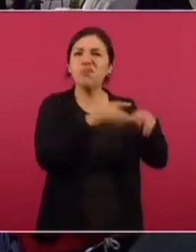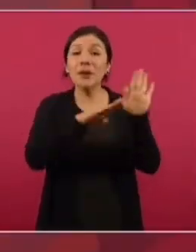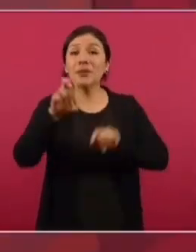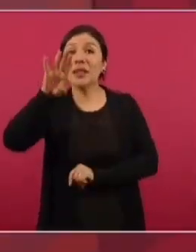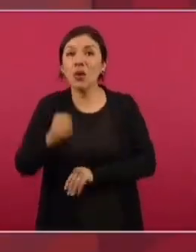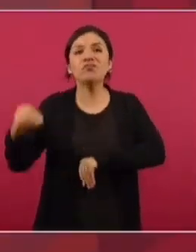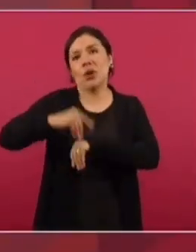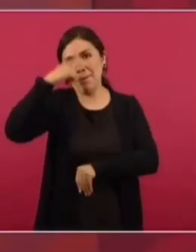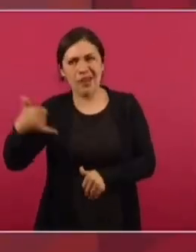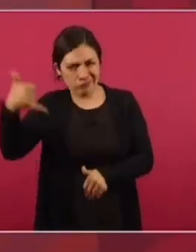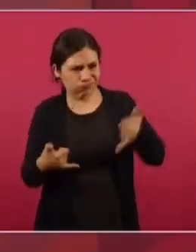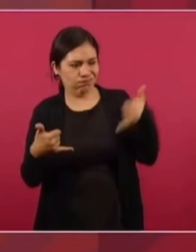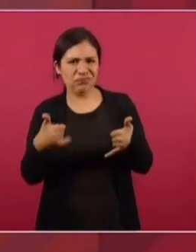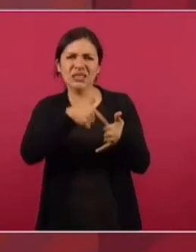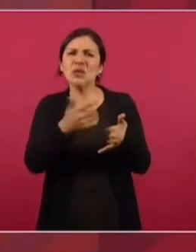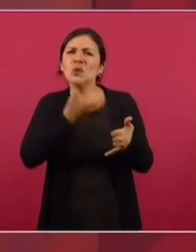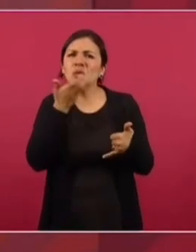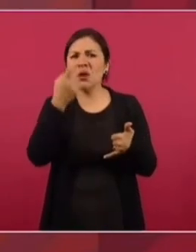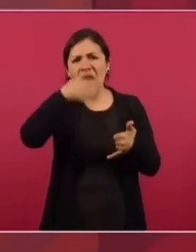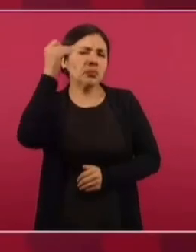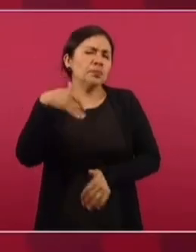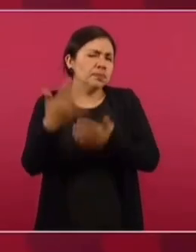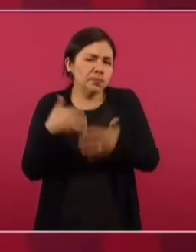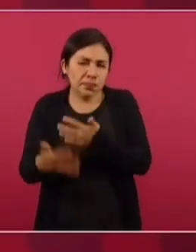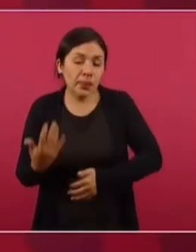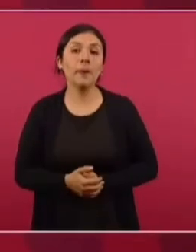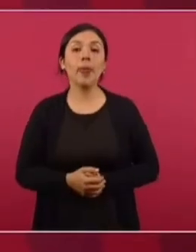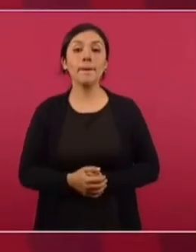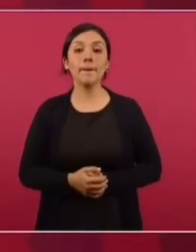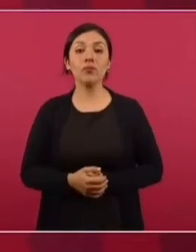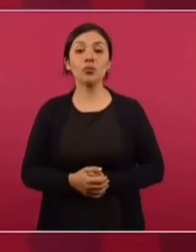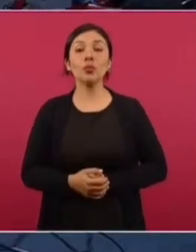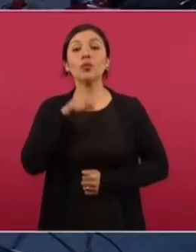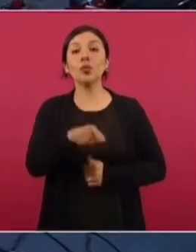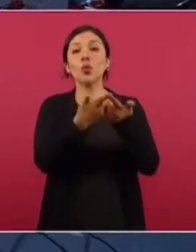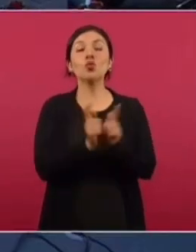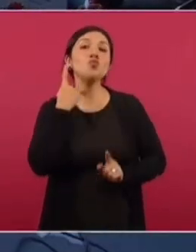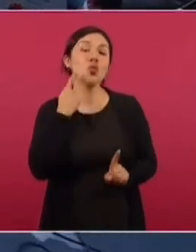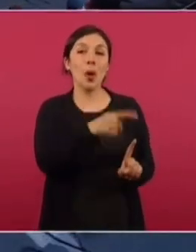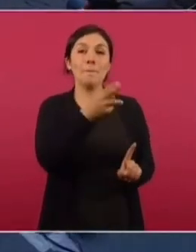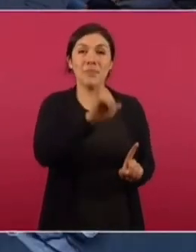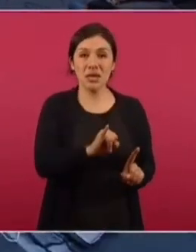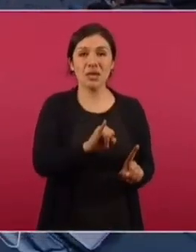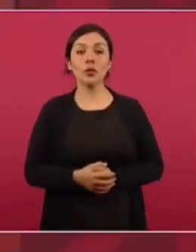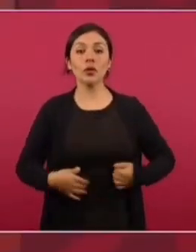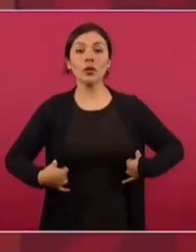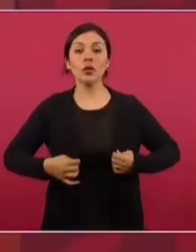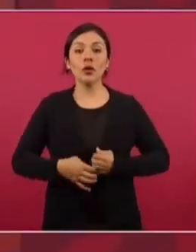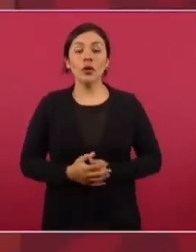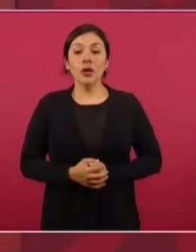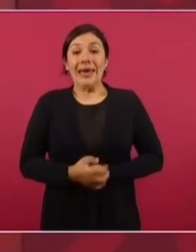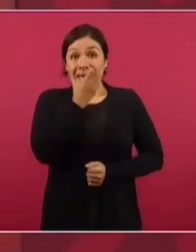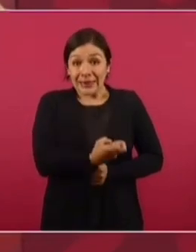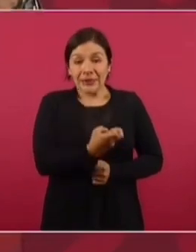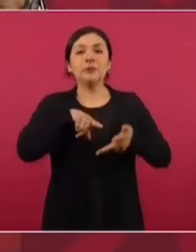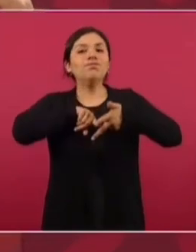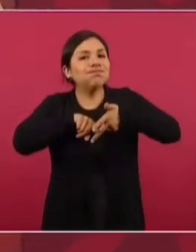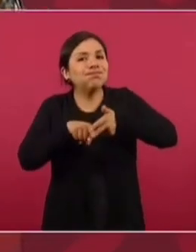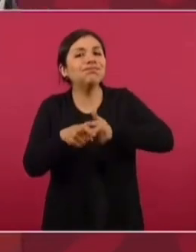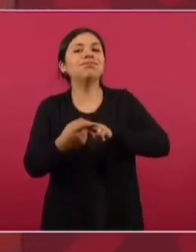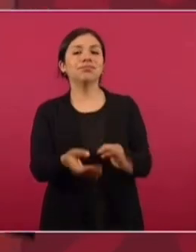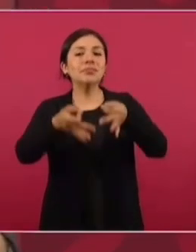PRI, para oponerse a la política popular y patriótica del General Cárdenas. Y el Partido de la Revolución Mexicana se convierte en PRI. Y ahí empieza